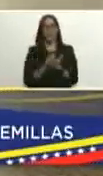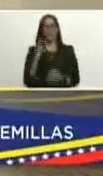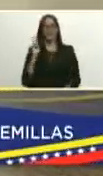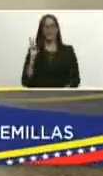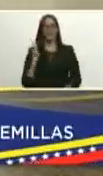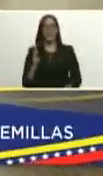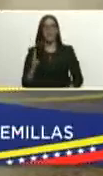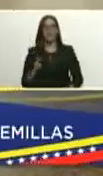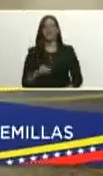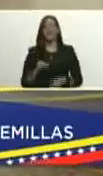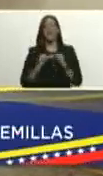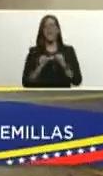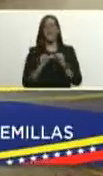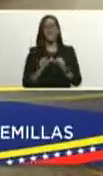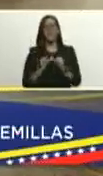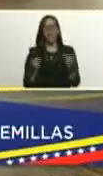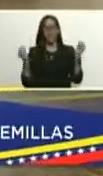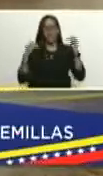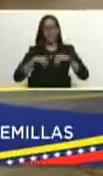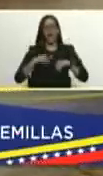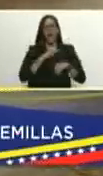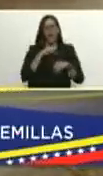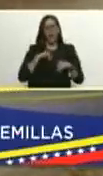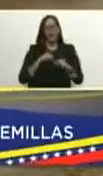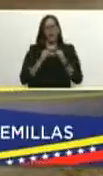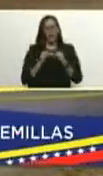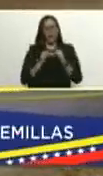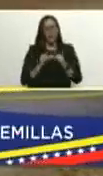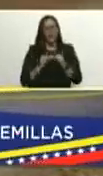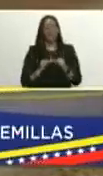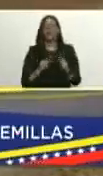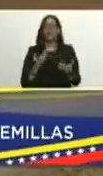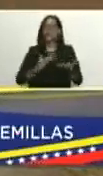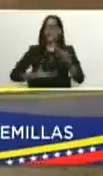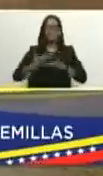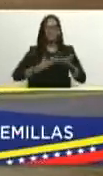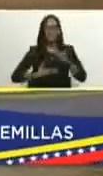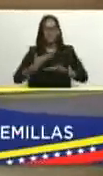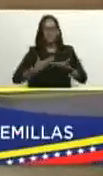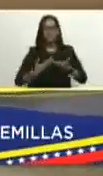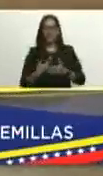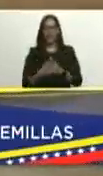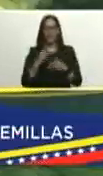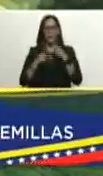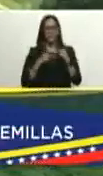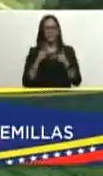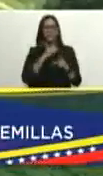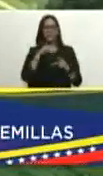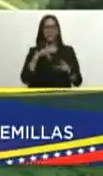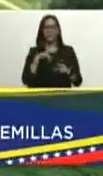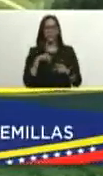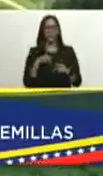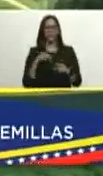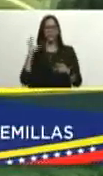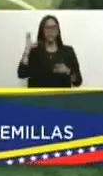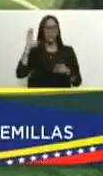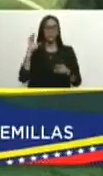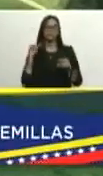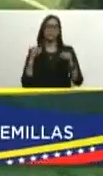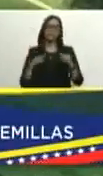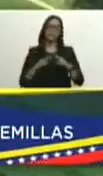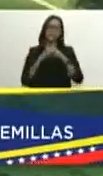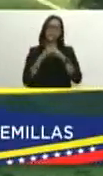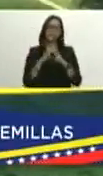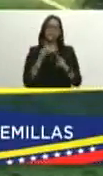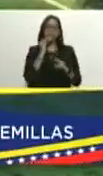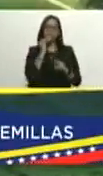y que sigue apostando a nosotros seguir dinamizando el aparato productivo de nuestra entidad aquí nos encontramos con este